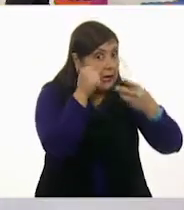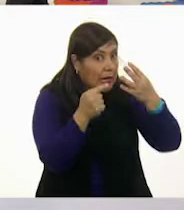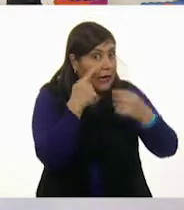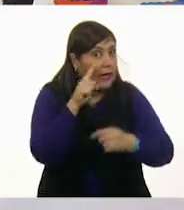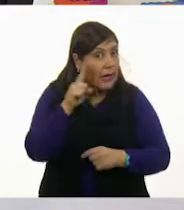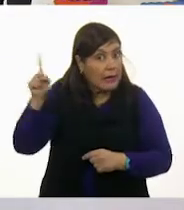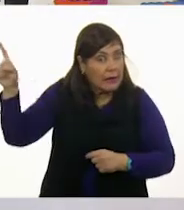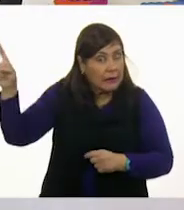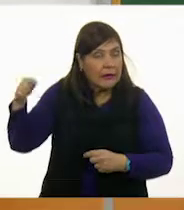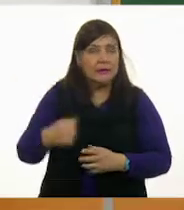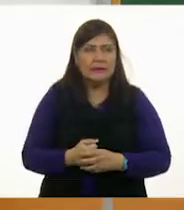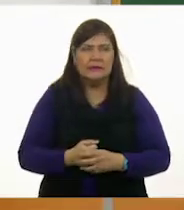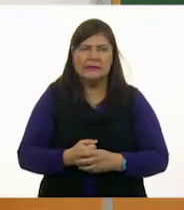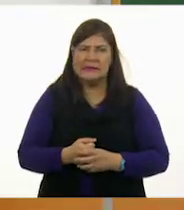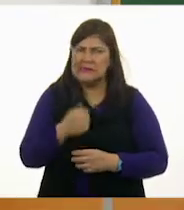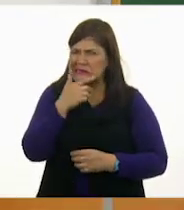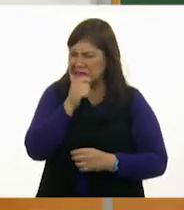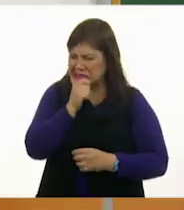Puede ser...